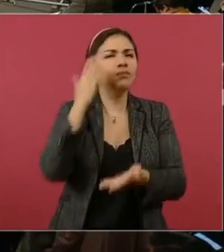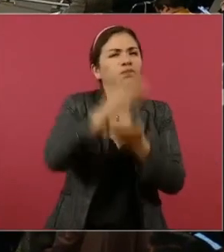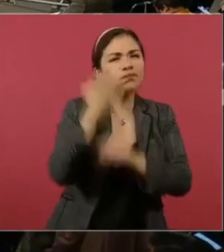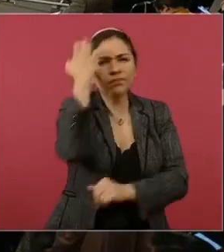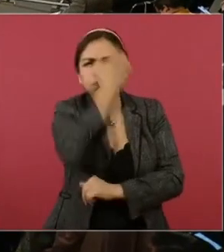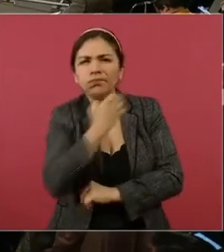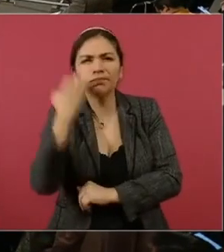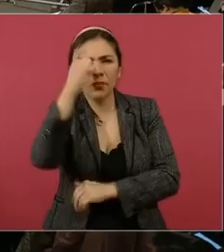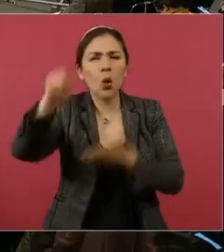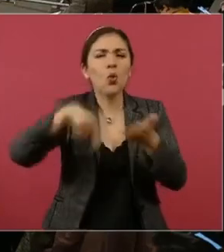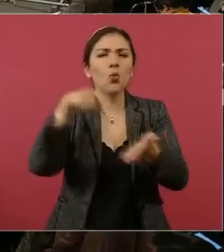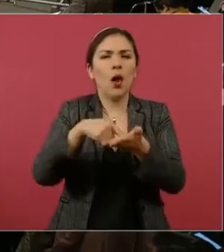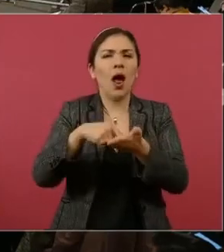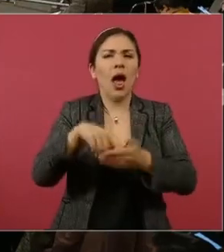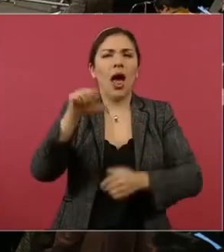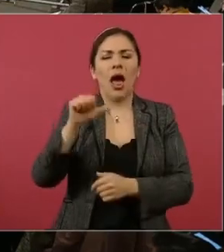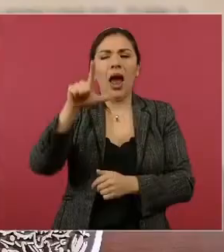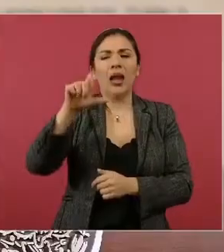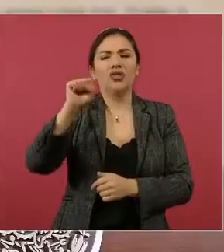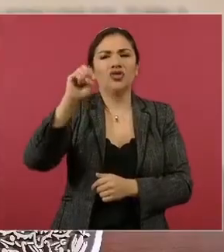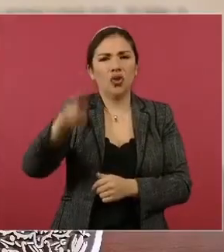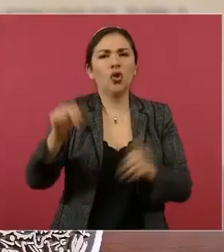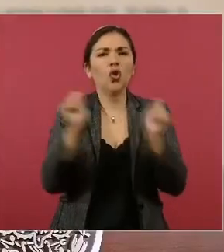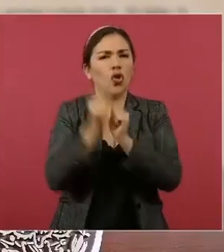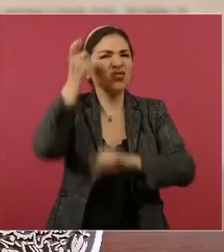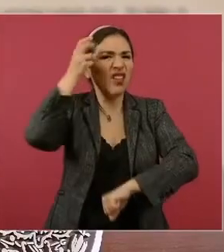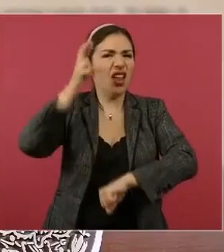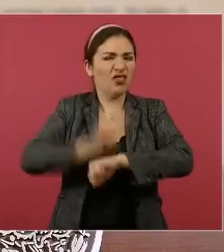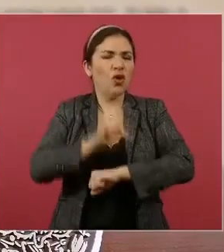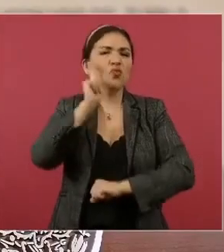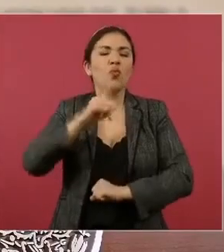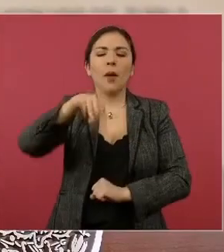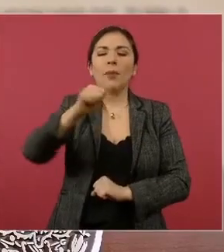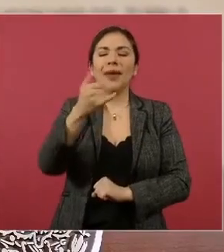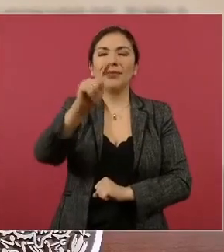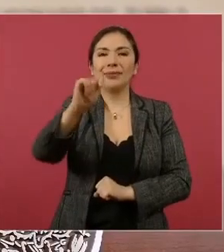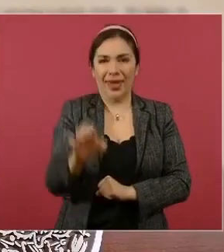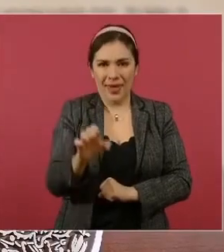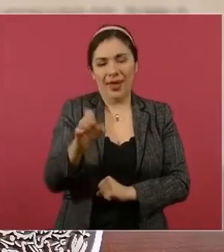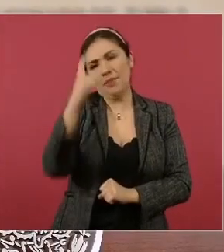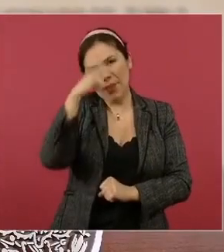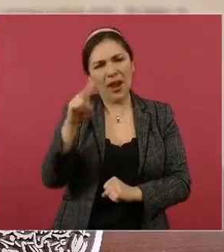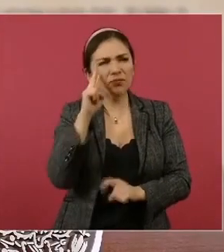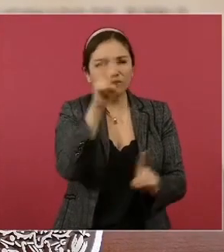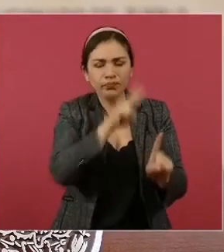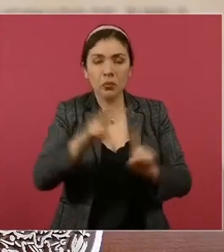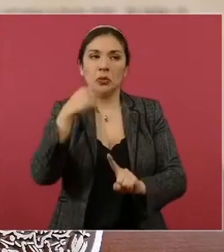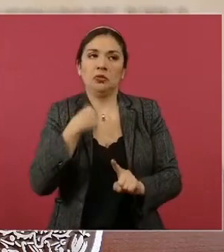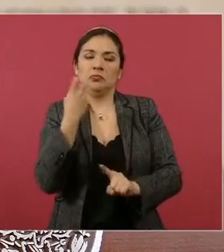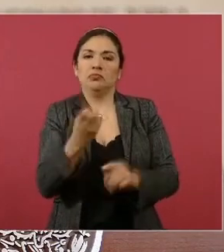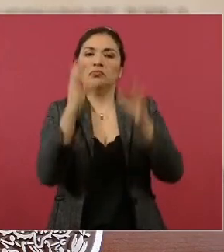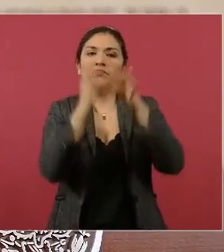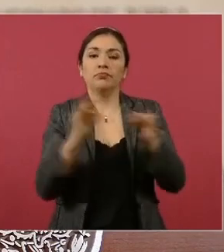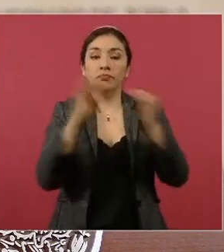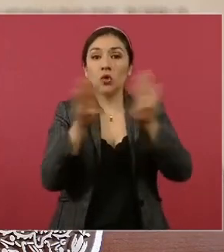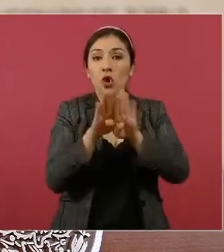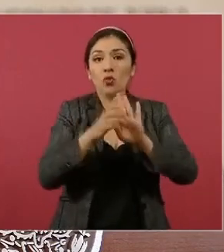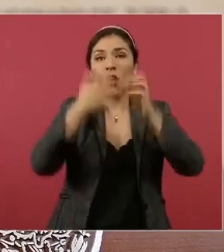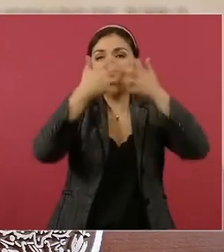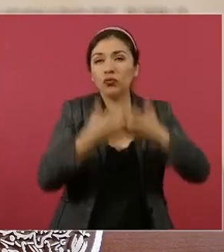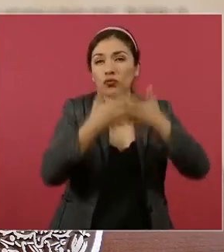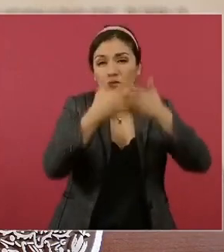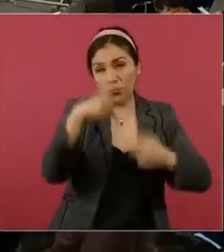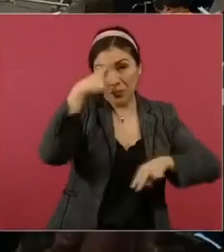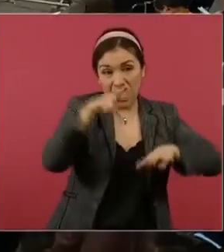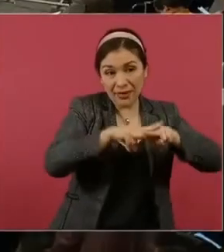supervisión en la planta de Alson, junto con su directora general, Maite Ramos, al respecto informo que la fabricación de los trenes en